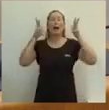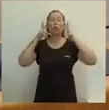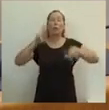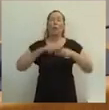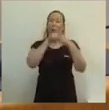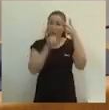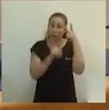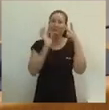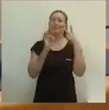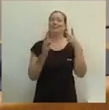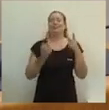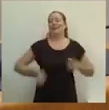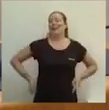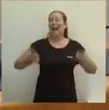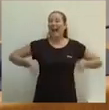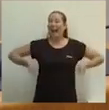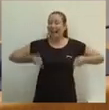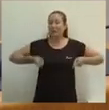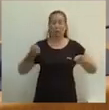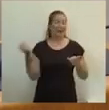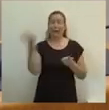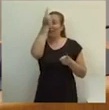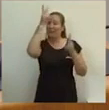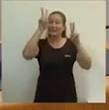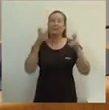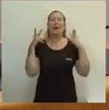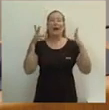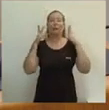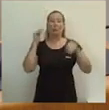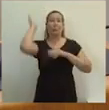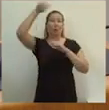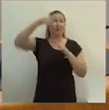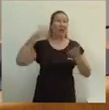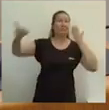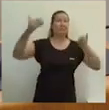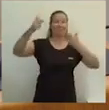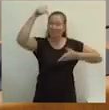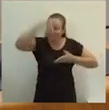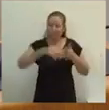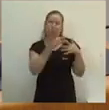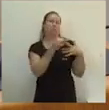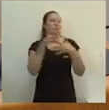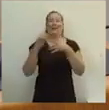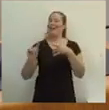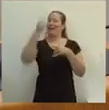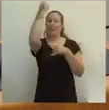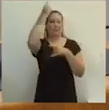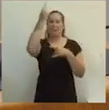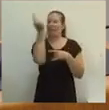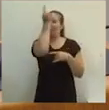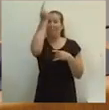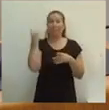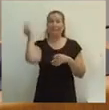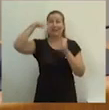gasto en asesores que toda la Consellería de Economía Sostenible, sectores productivos, comercio y trabajo que la Generalitat.